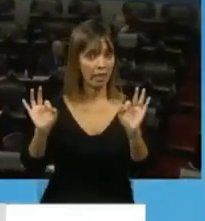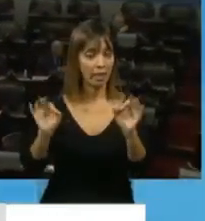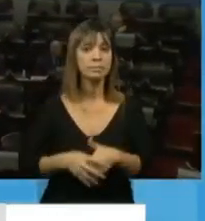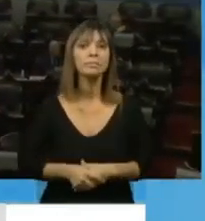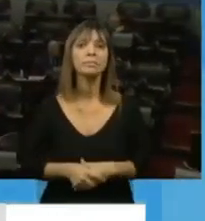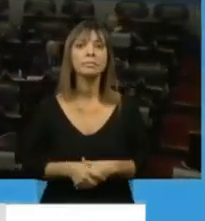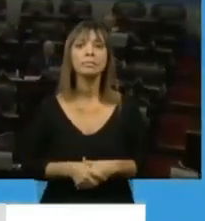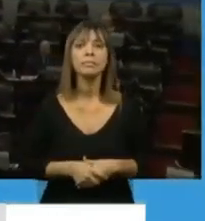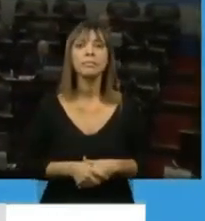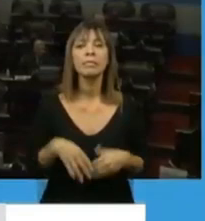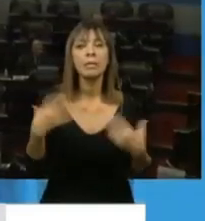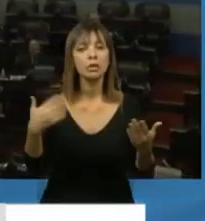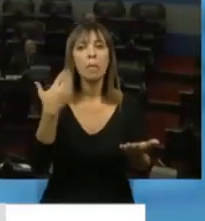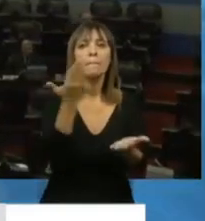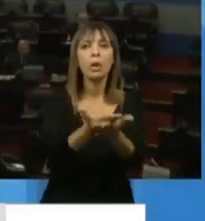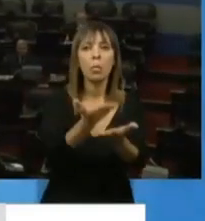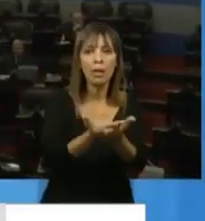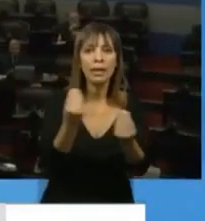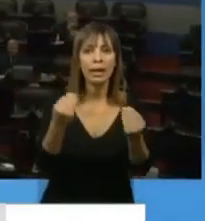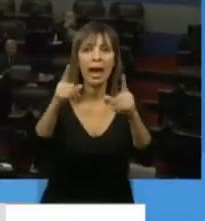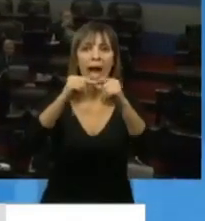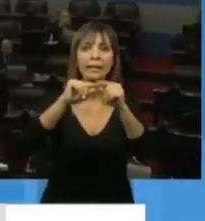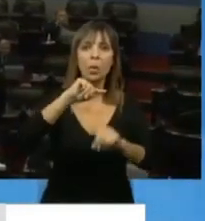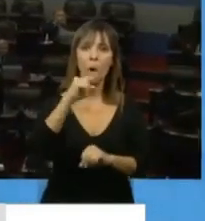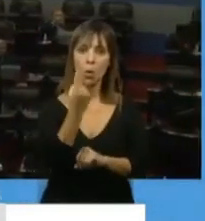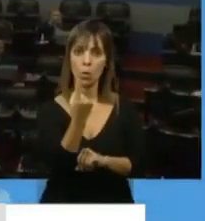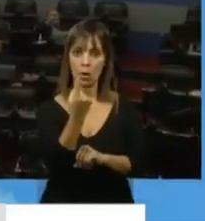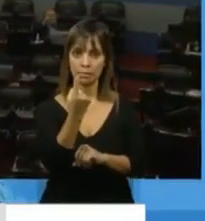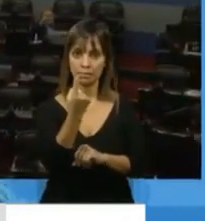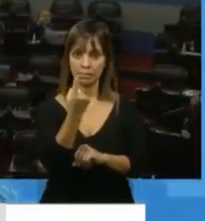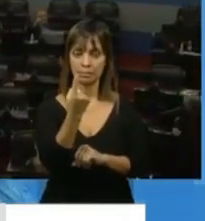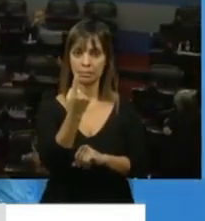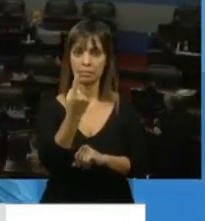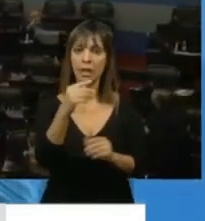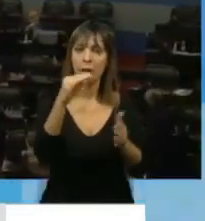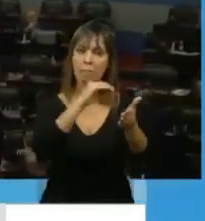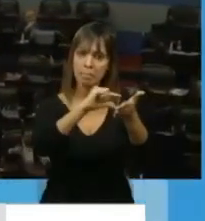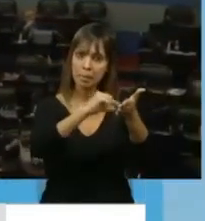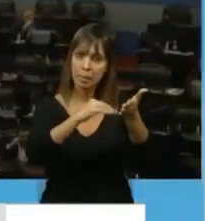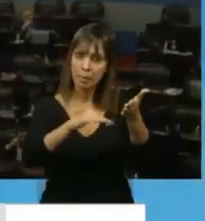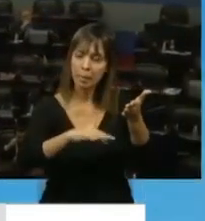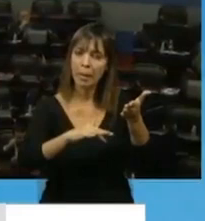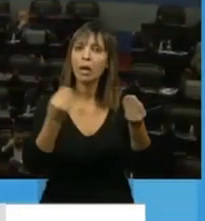plantear la siguiente propuesta que el artículo 1 quede redactado de la siguiente manera